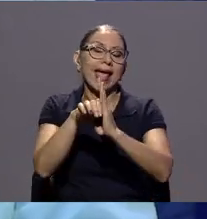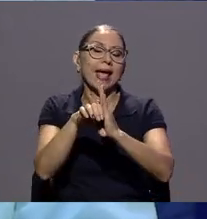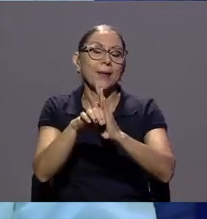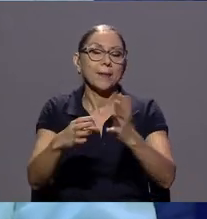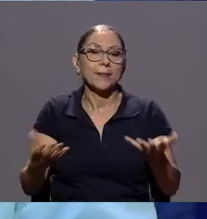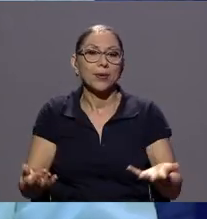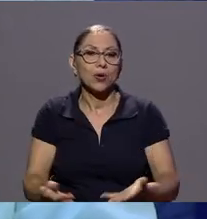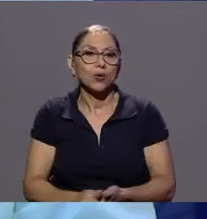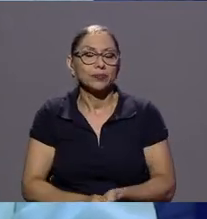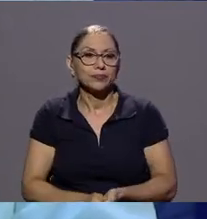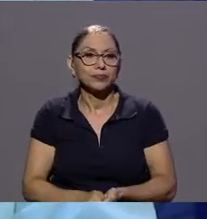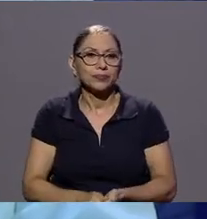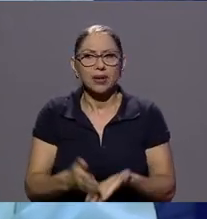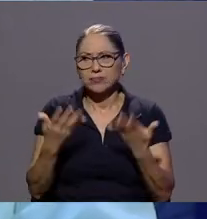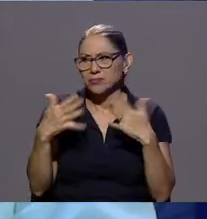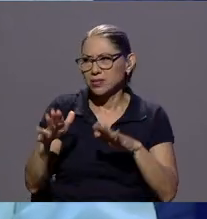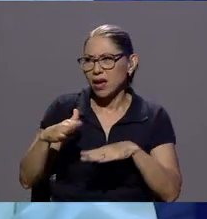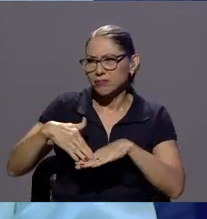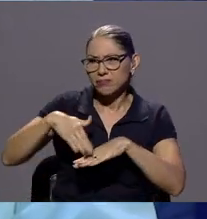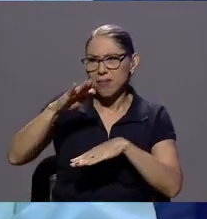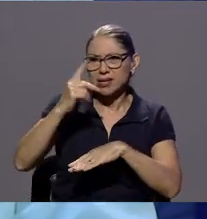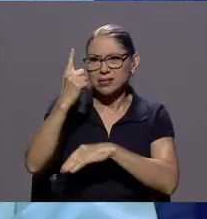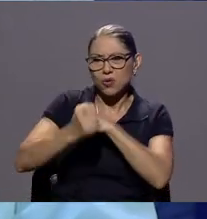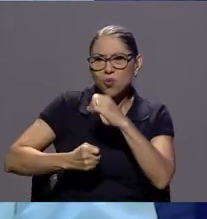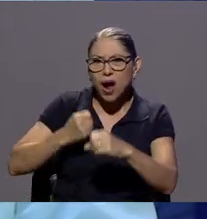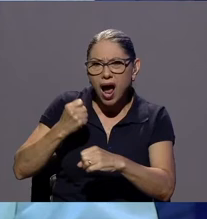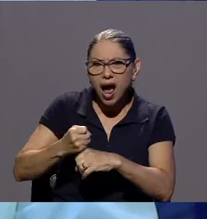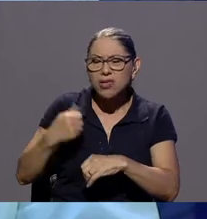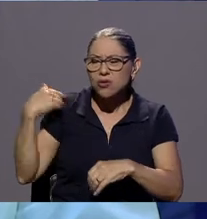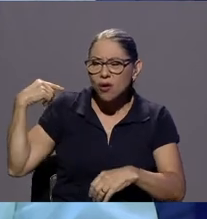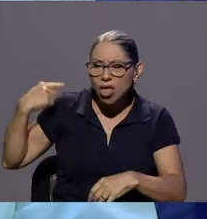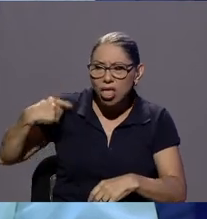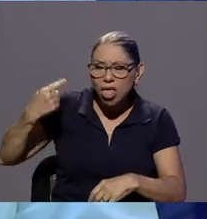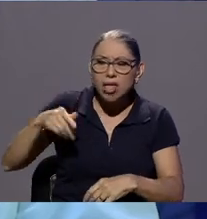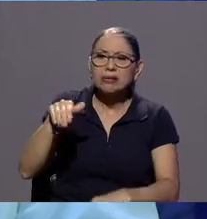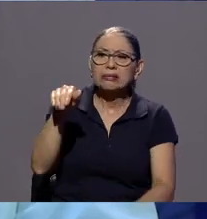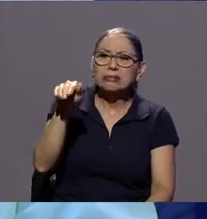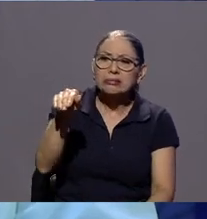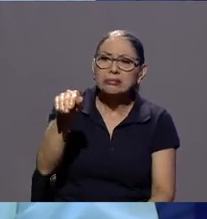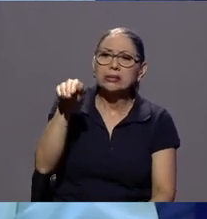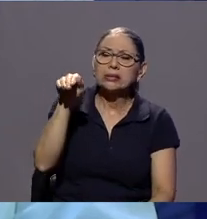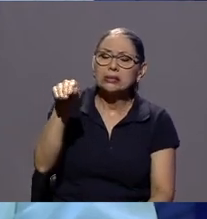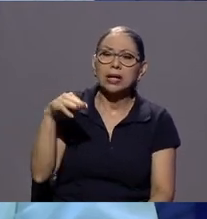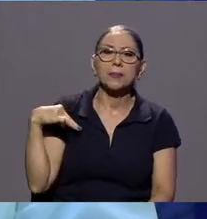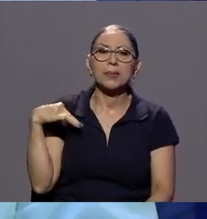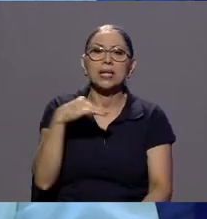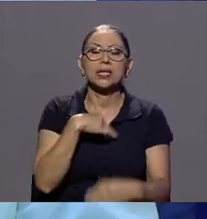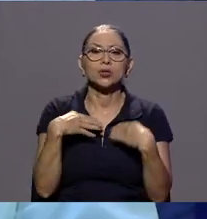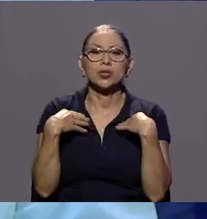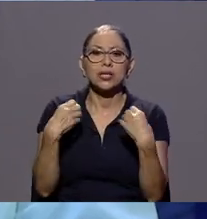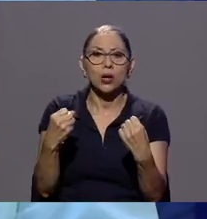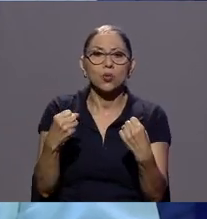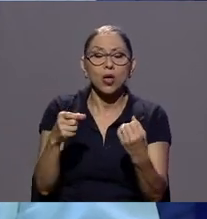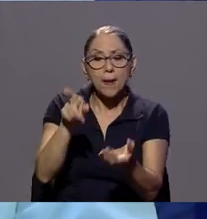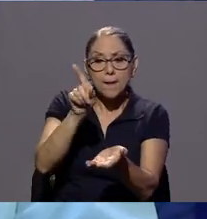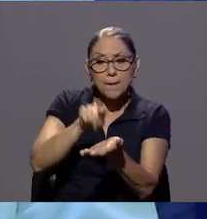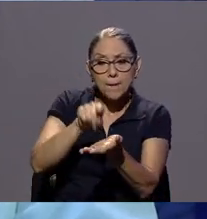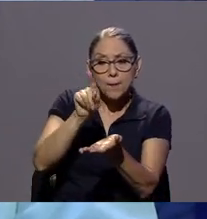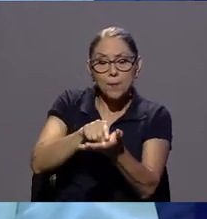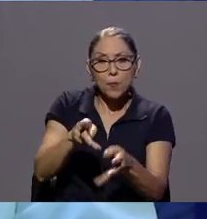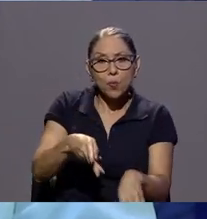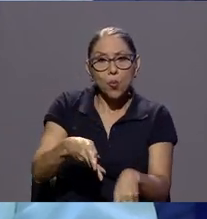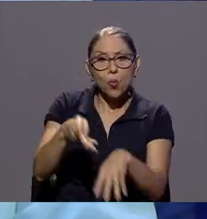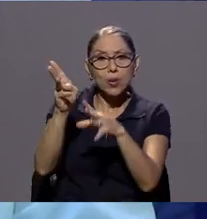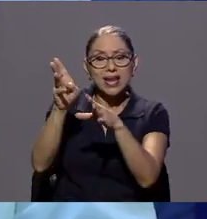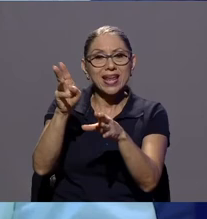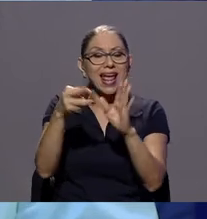ya desde hace más de un año le hemos insistido al ministro de salud que publique el reglamento que obliga a los médicos a